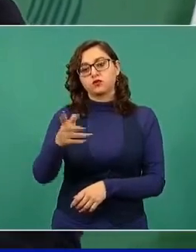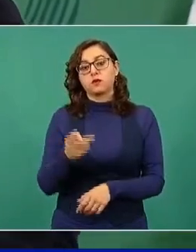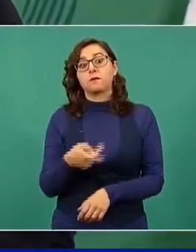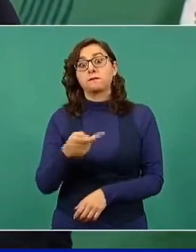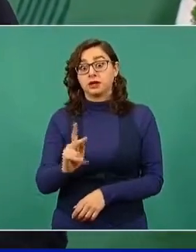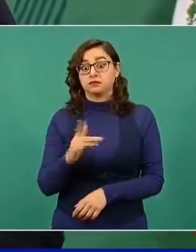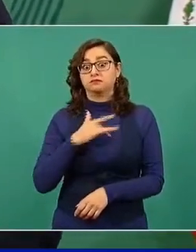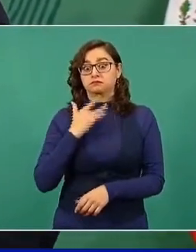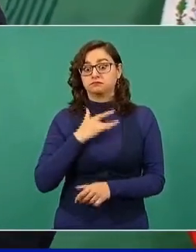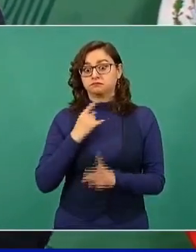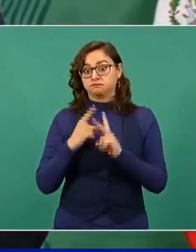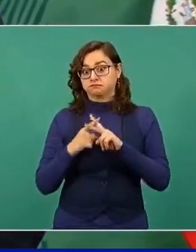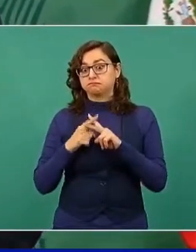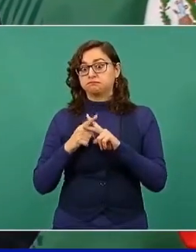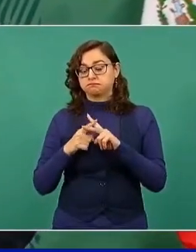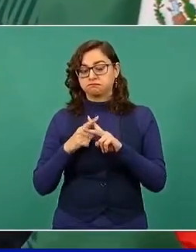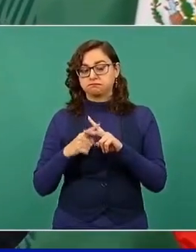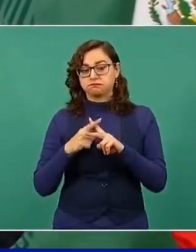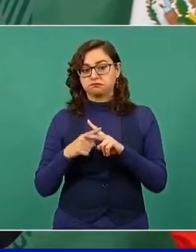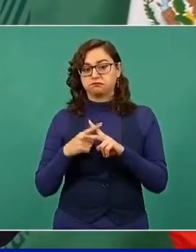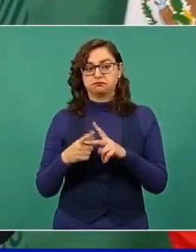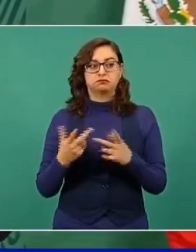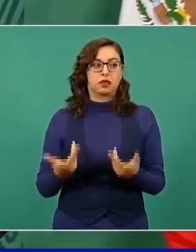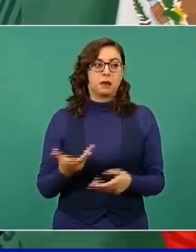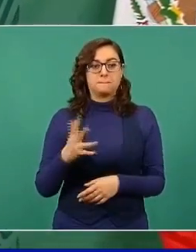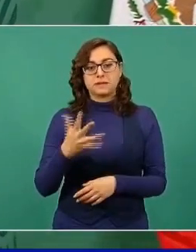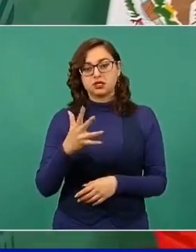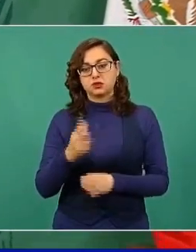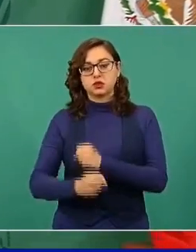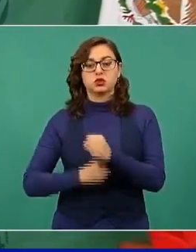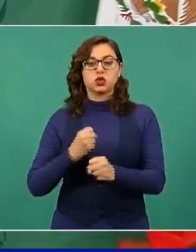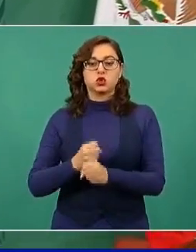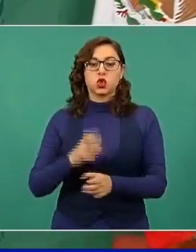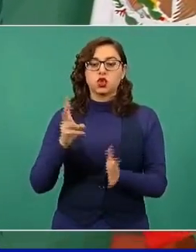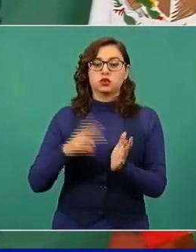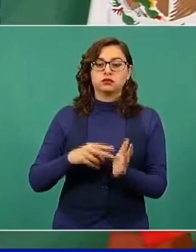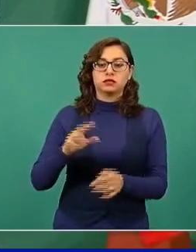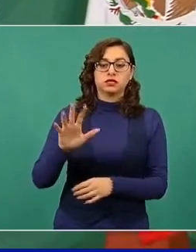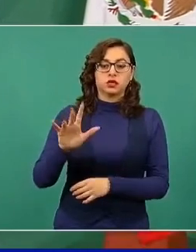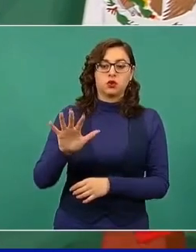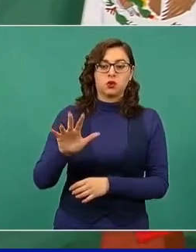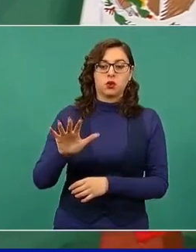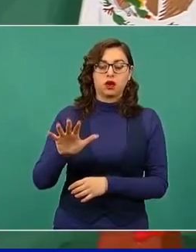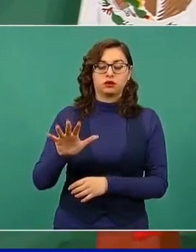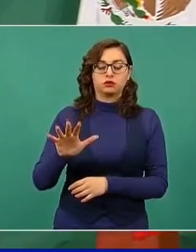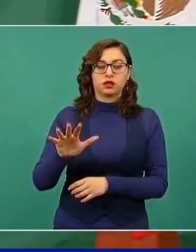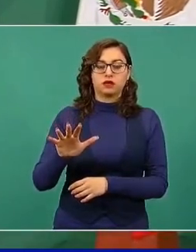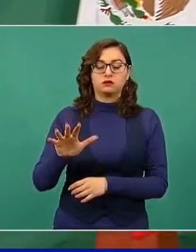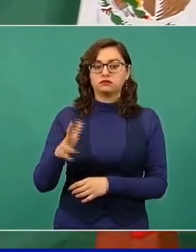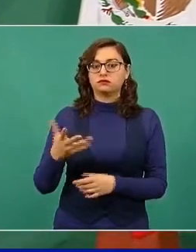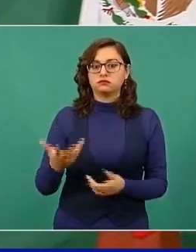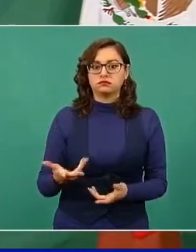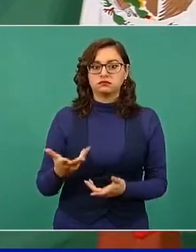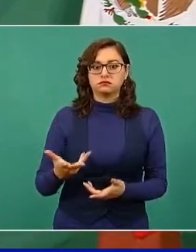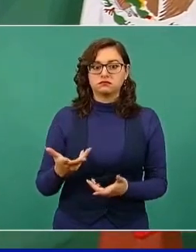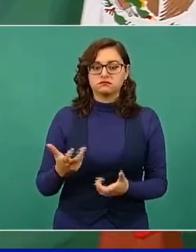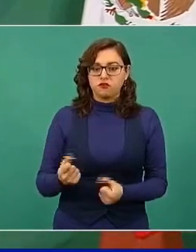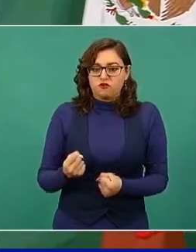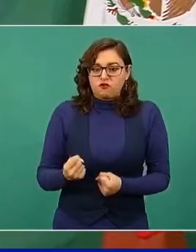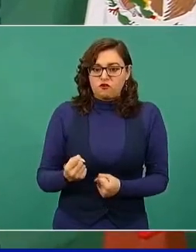es que en 2050, si no hay un